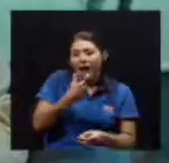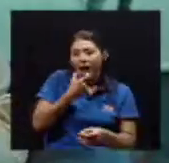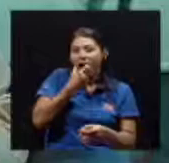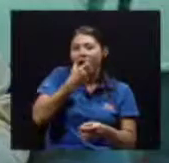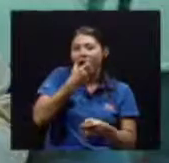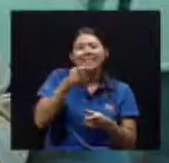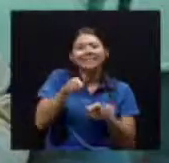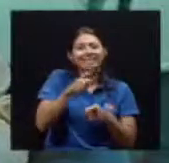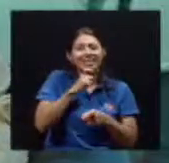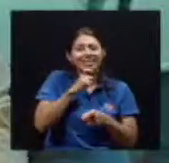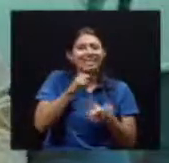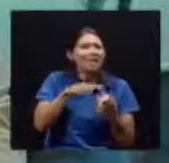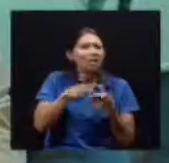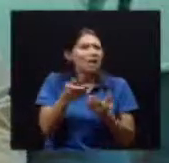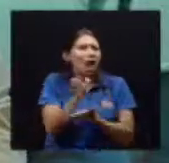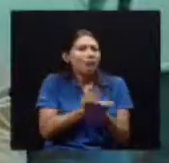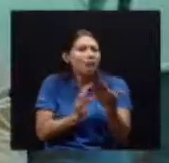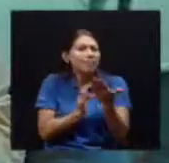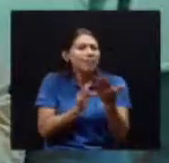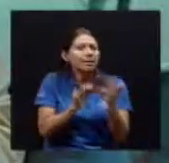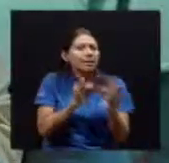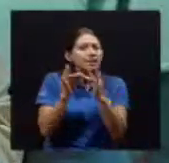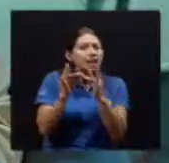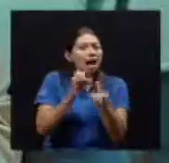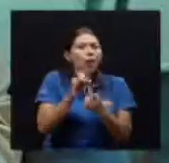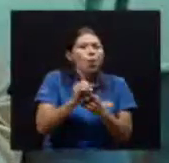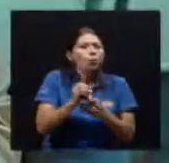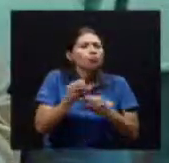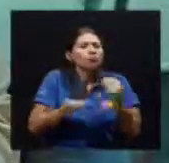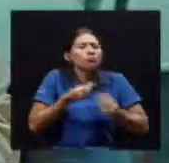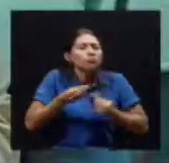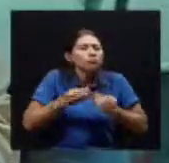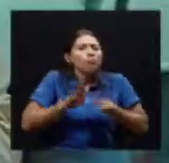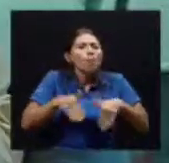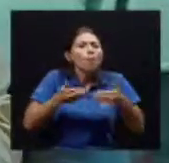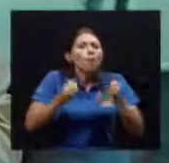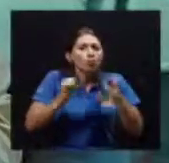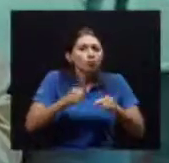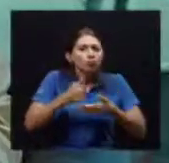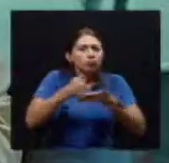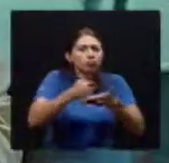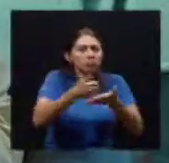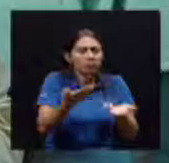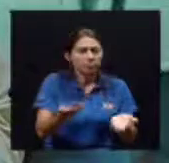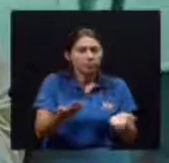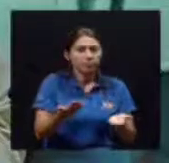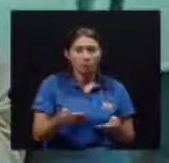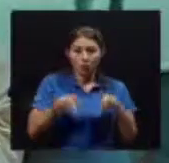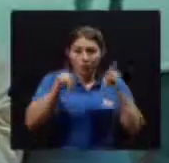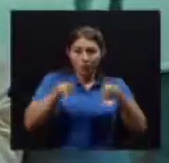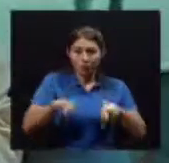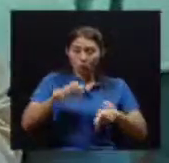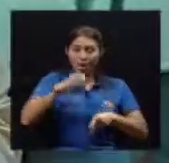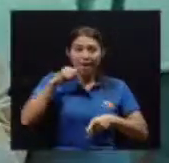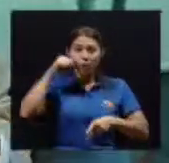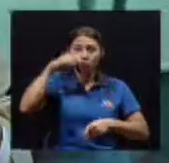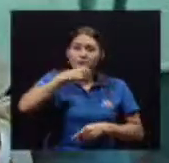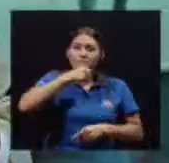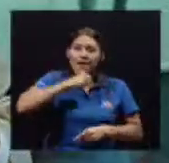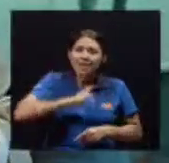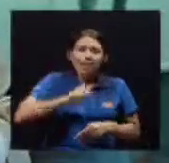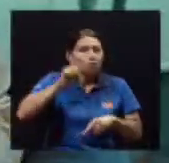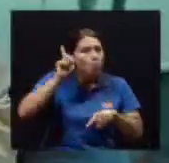puede Motora Entonces Si es necesario Que las personas Al menos Yo diría que dos personas